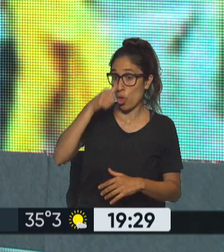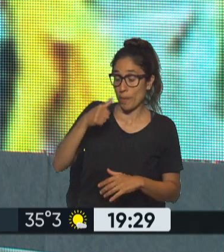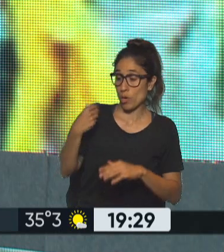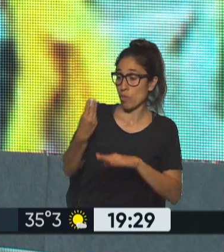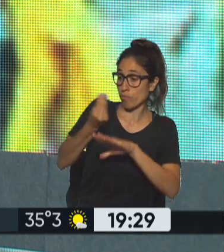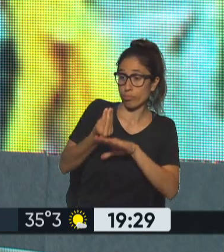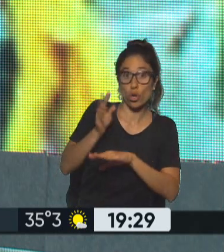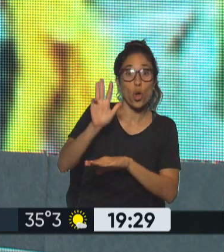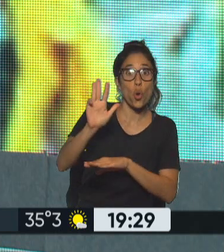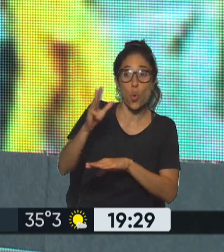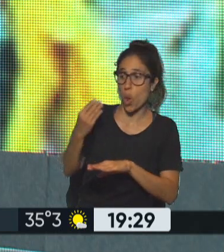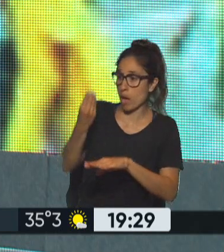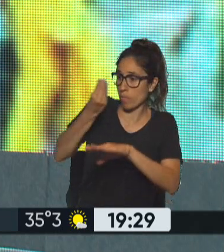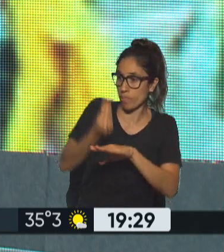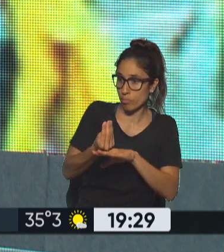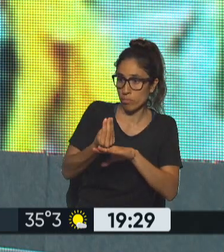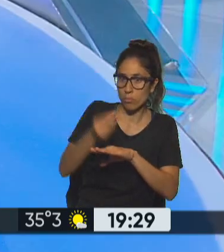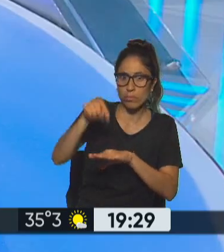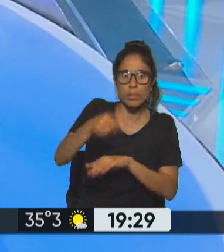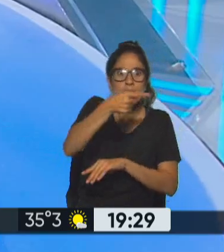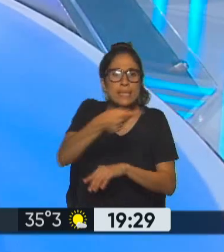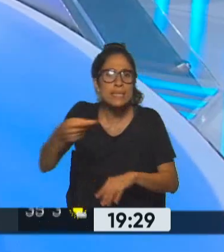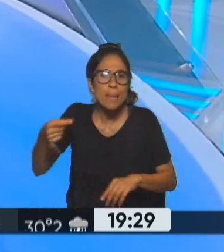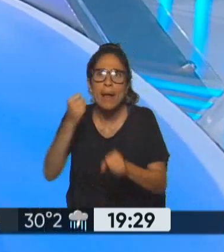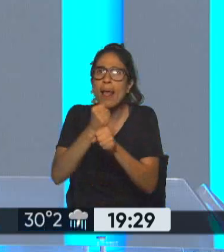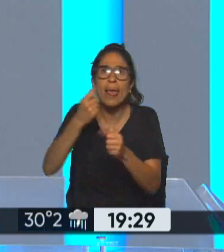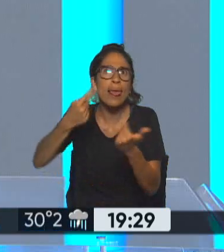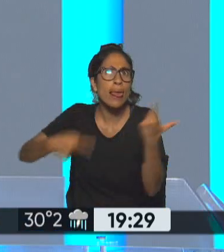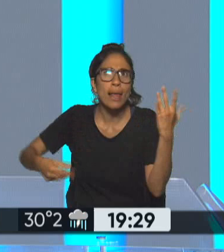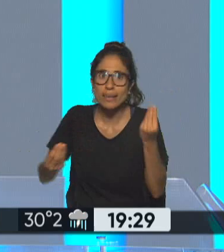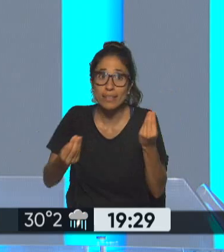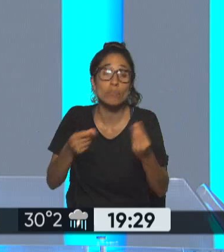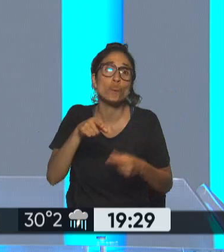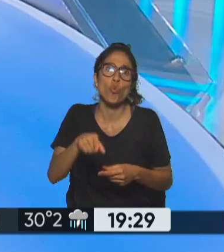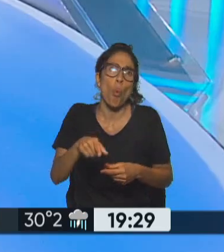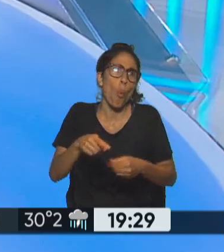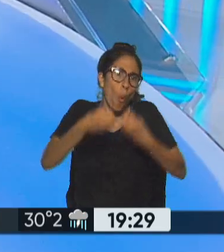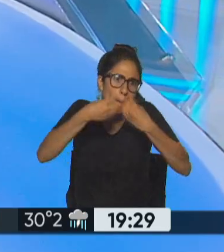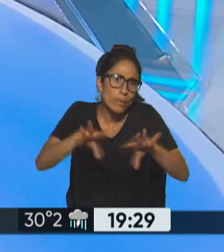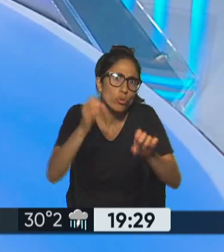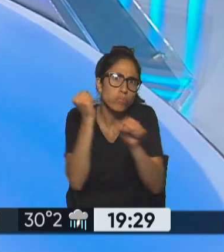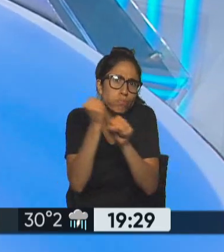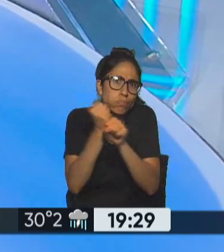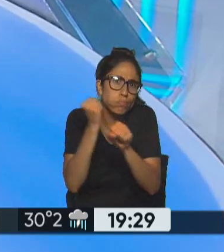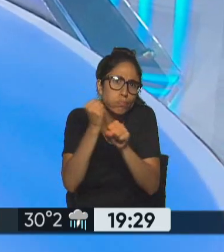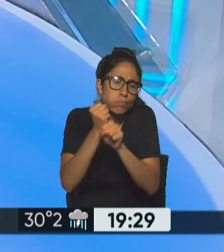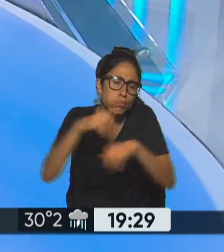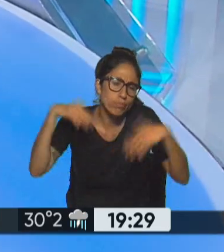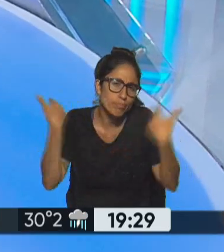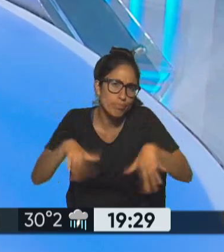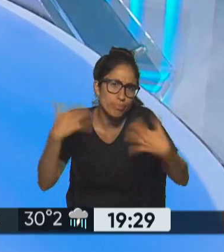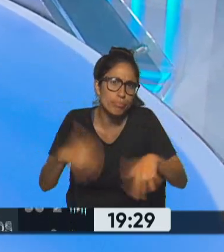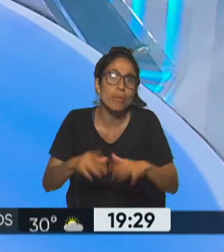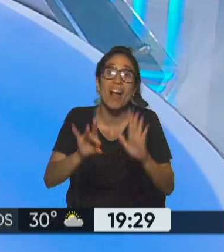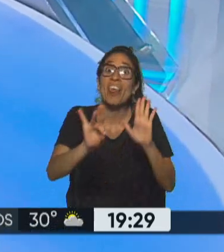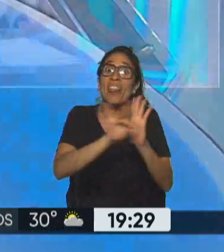¿qué hizo esta semana? arrancó con todo decenas de decretos que llevó adelante que firmó Lula da Silva justamente para dar marcha